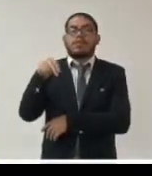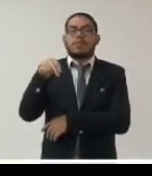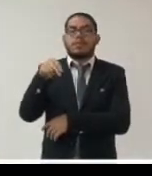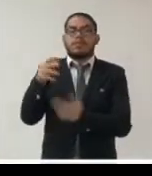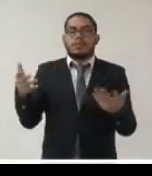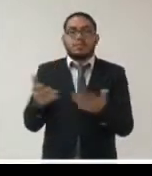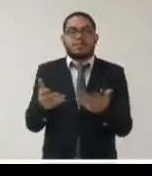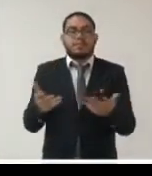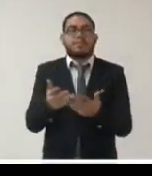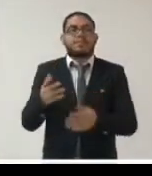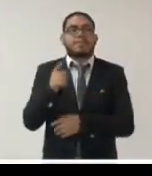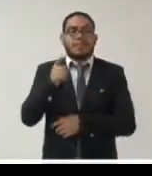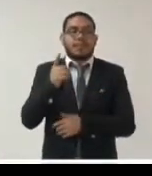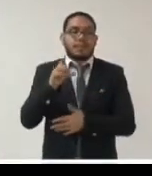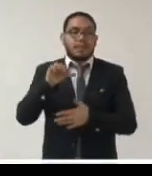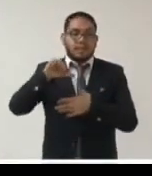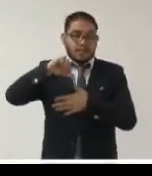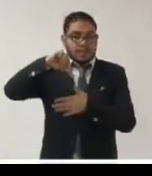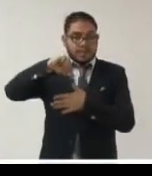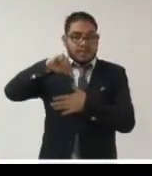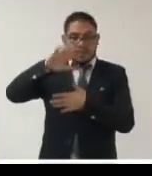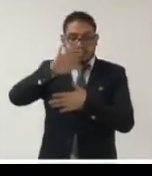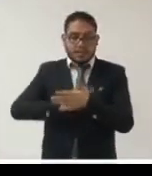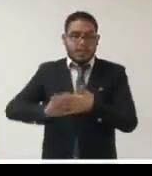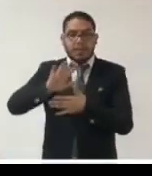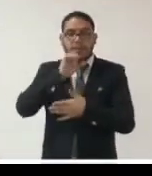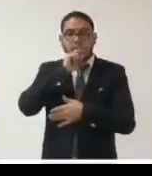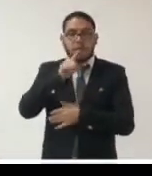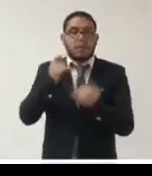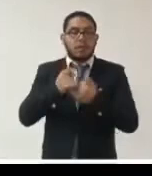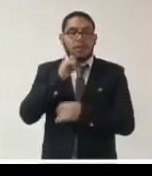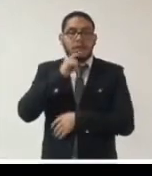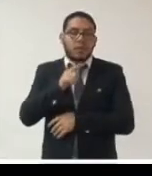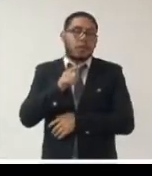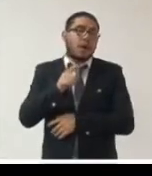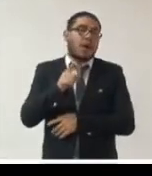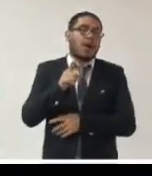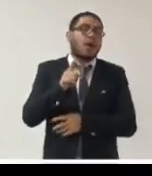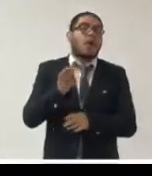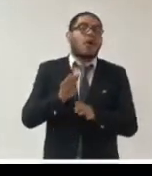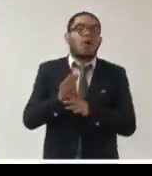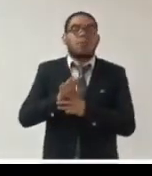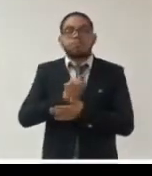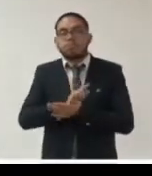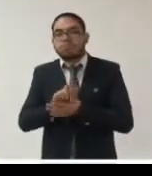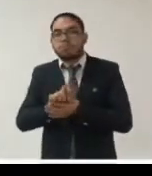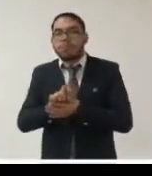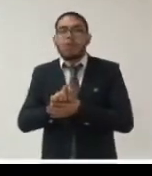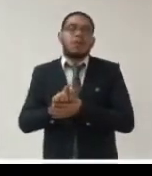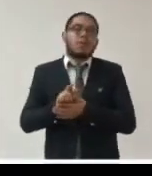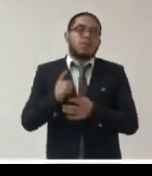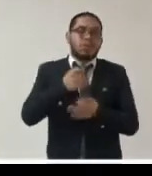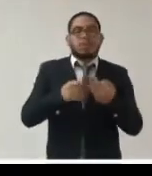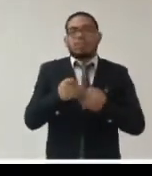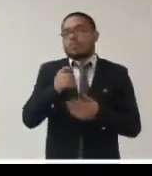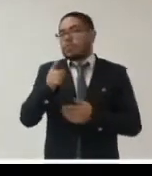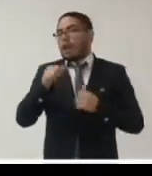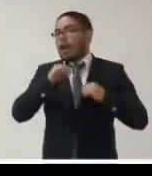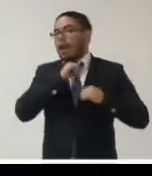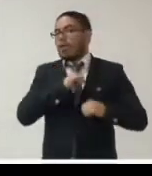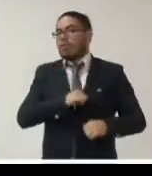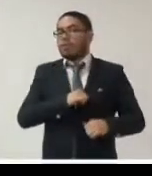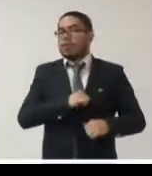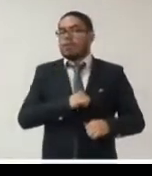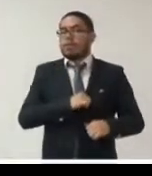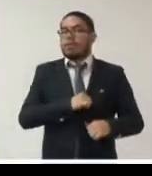en Iberoamérica tanto en transparencia como en protección de datos personales de todas las autoridades